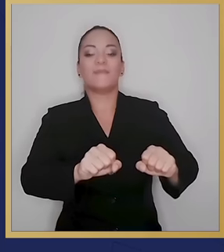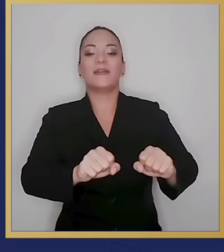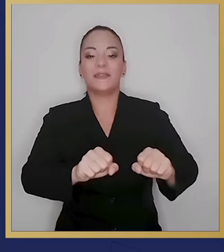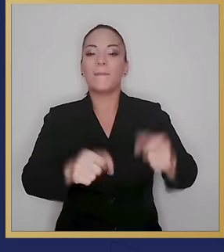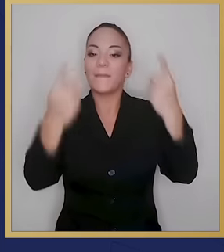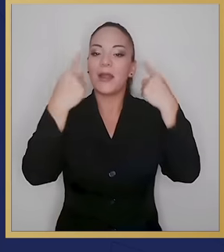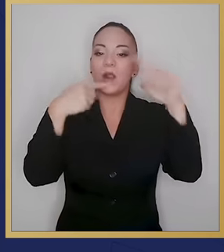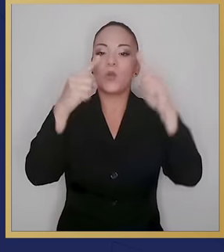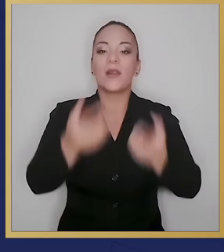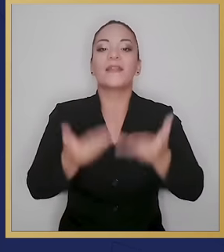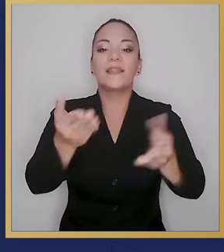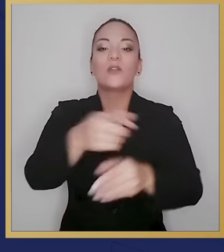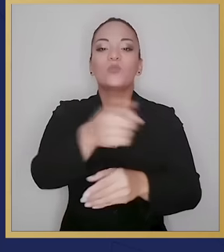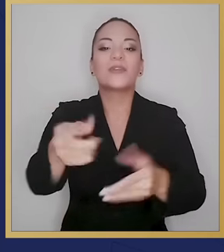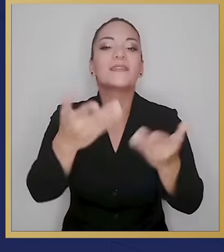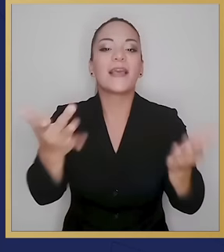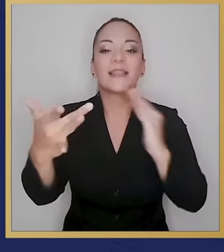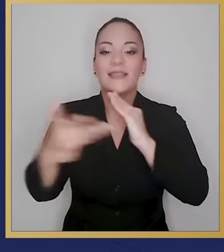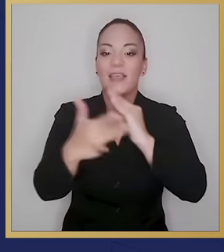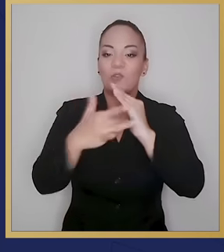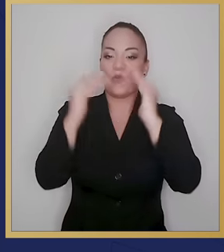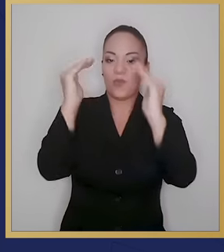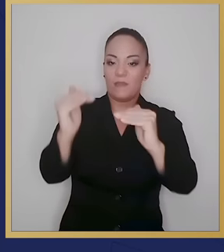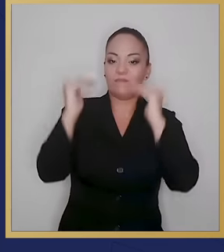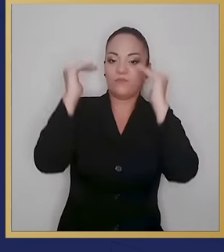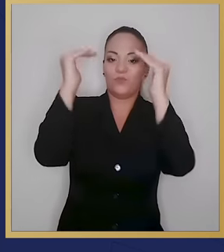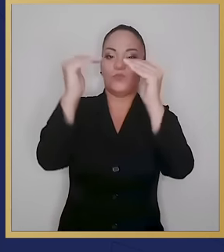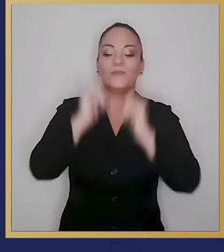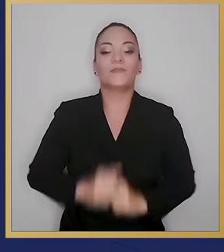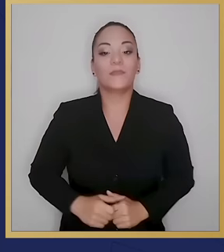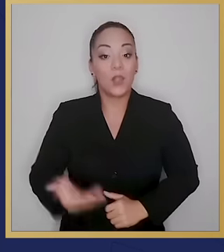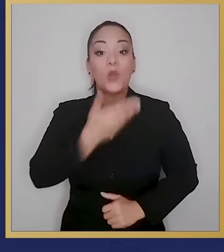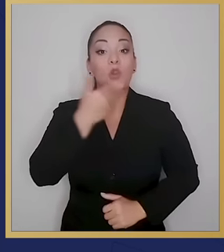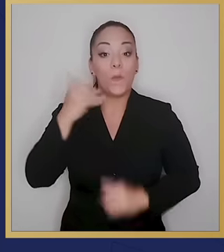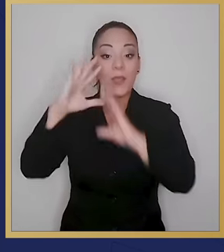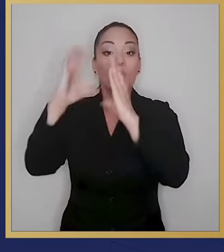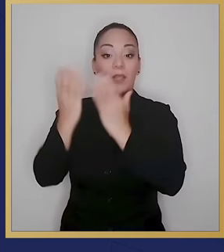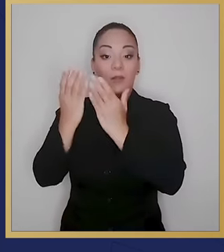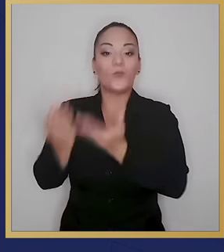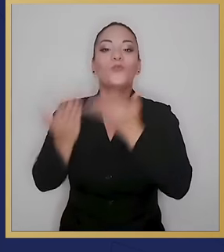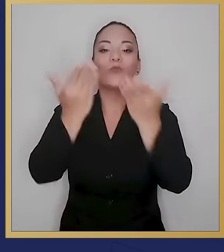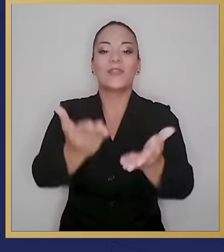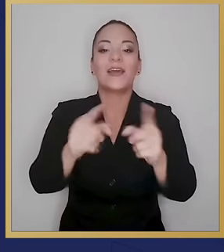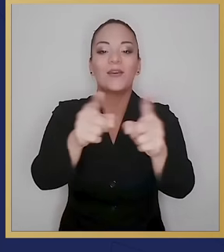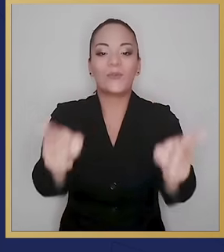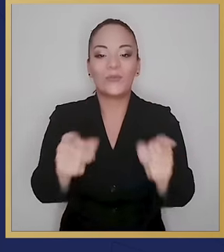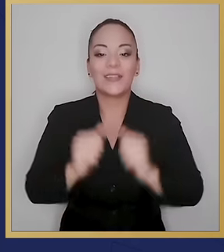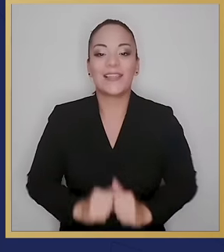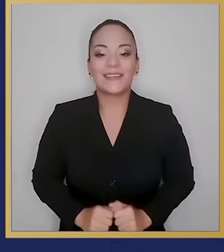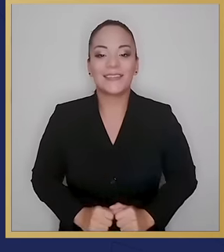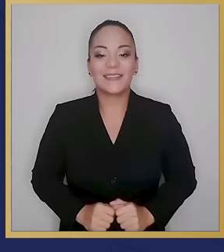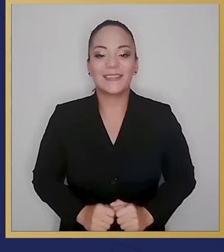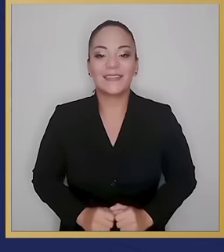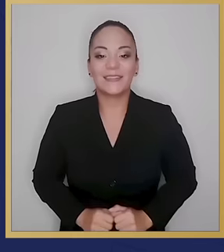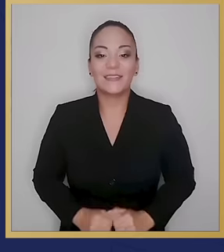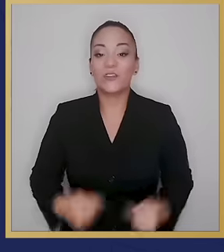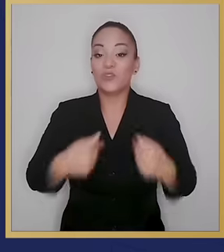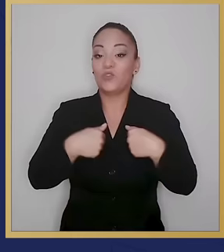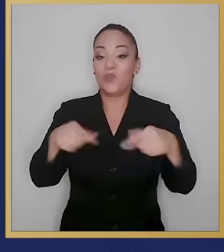usted tenga tecnología de última generación, lo mejor que el mundo tiene que ofrecer hoy.